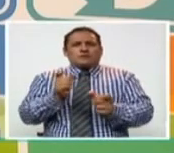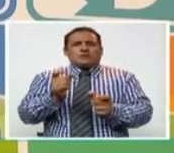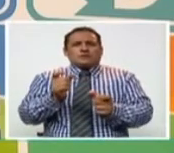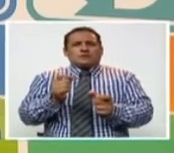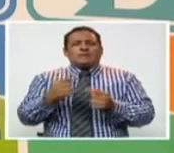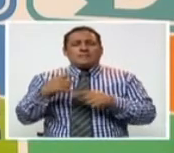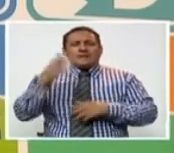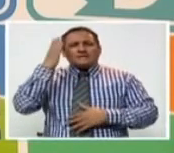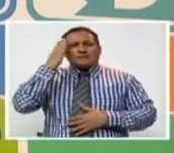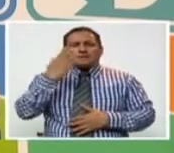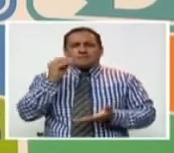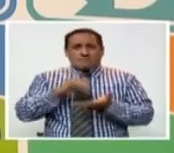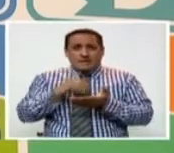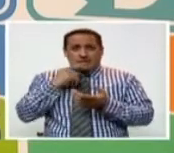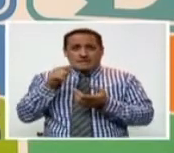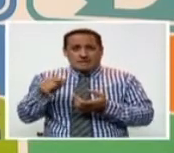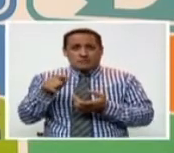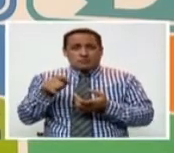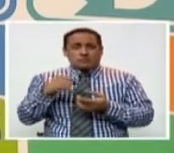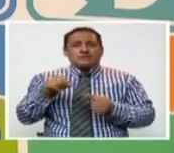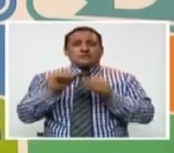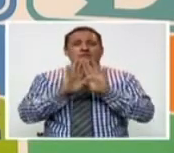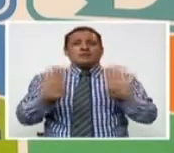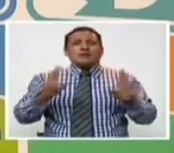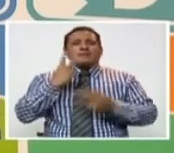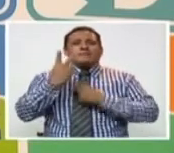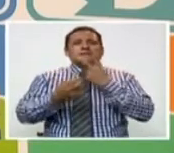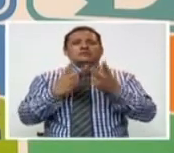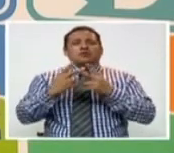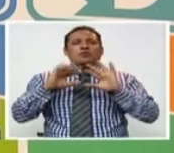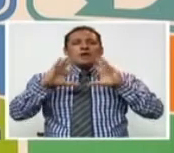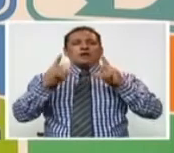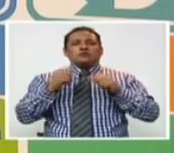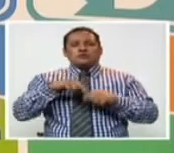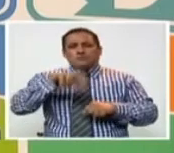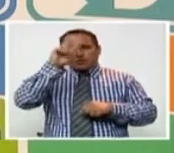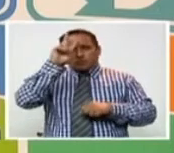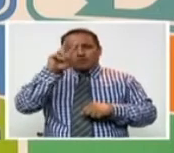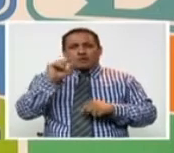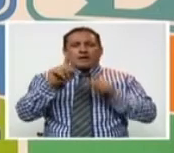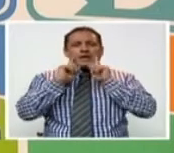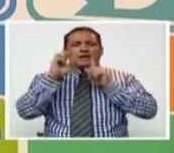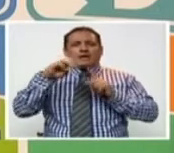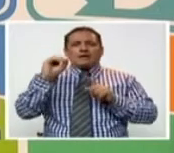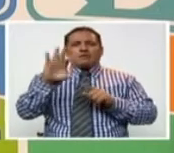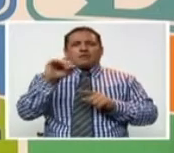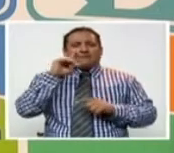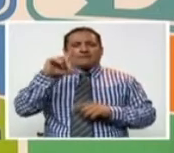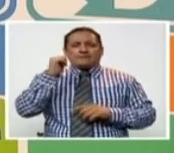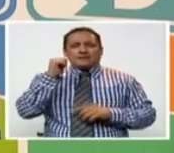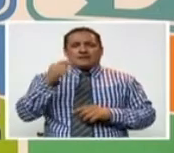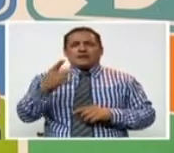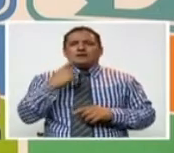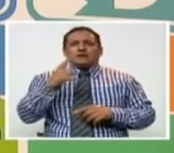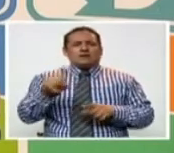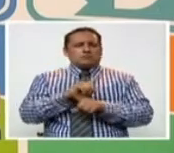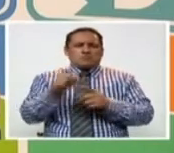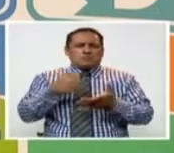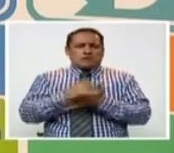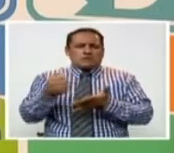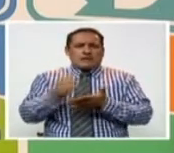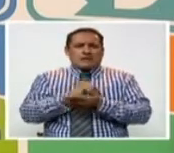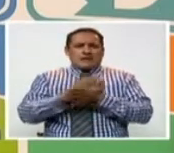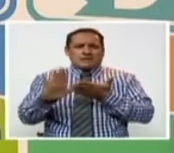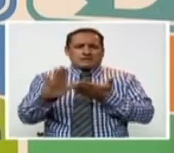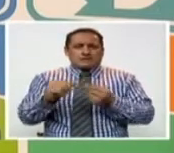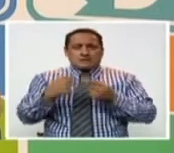de la población? Para saber más sobre este tema, Sin Barreras visitó la Asociación Peruana de la Hemofilia, una organización sin fines de